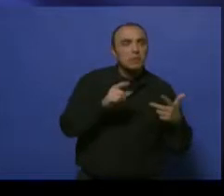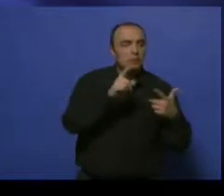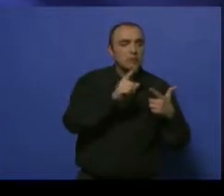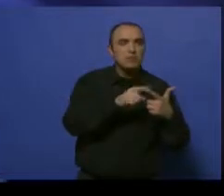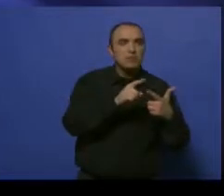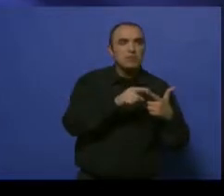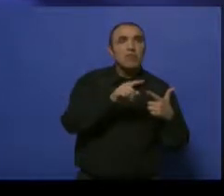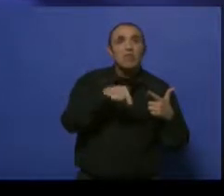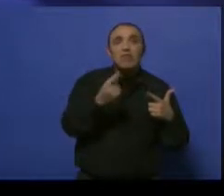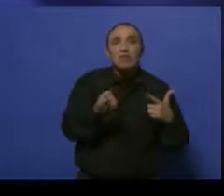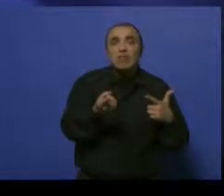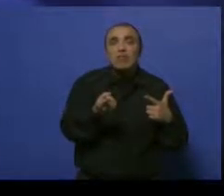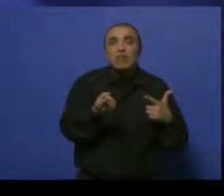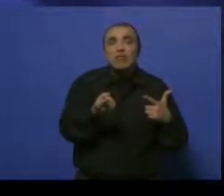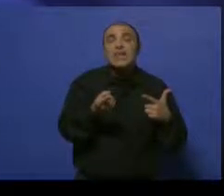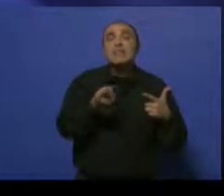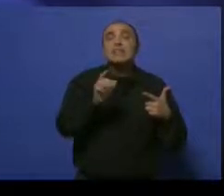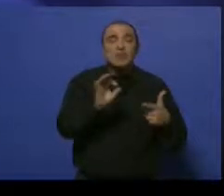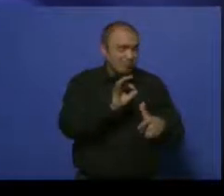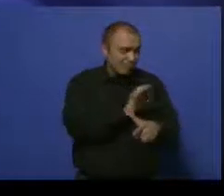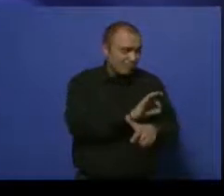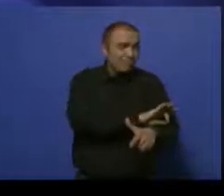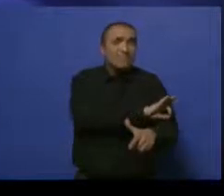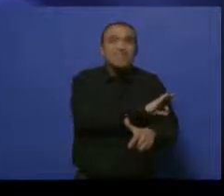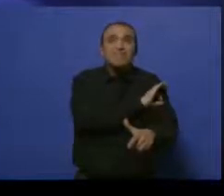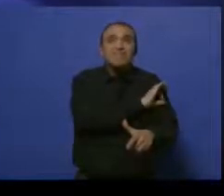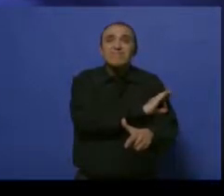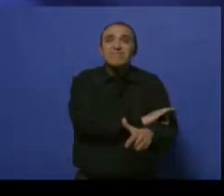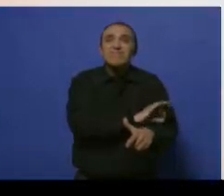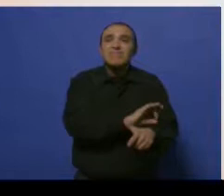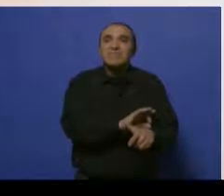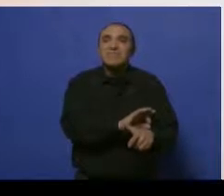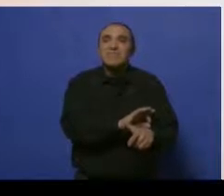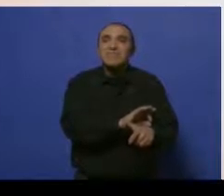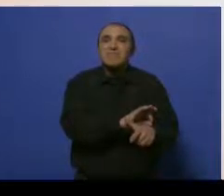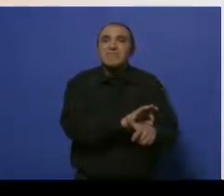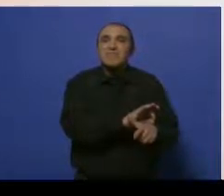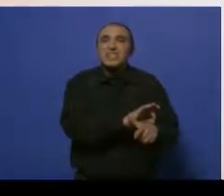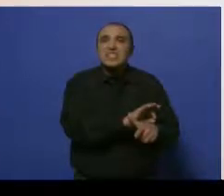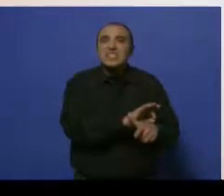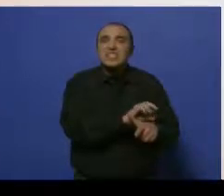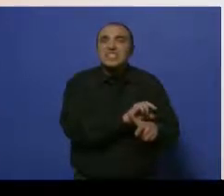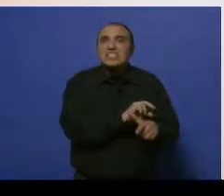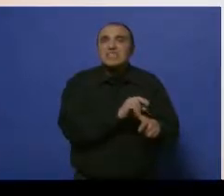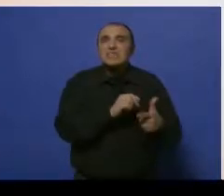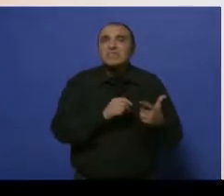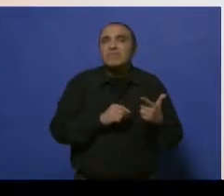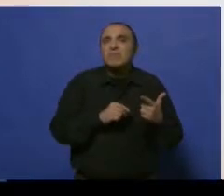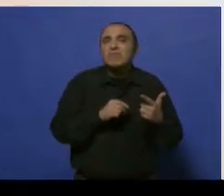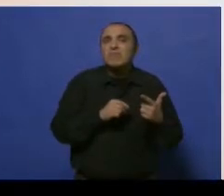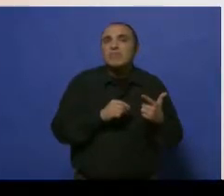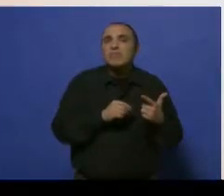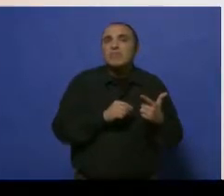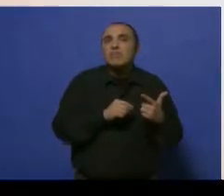expresarse es a través de lesiones en la piel, como el famoso impético o granito que se sobreinfest, que le decimos nosotros, o la